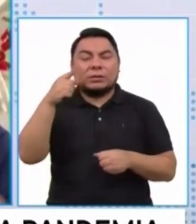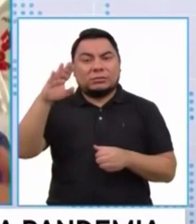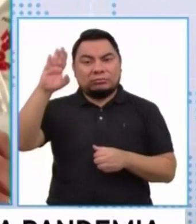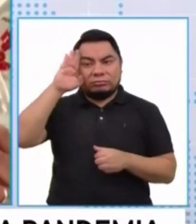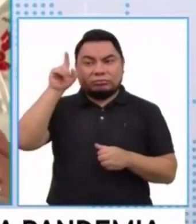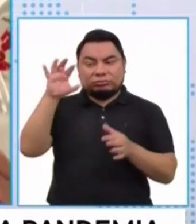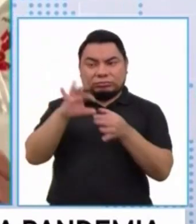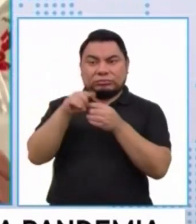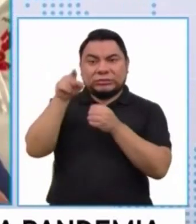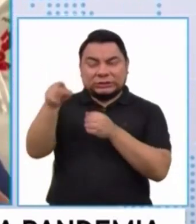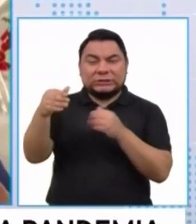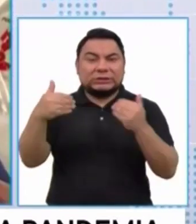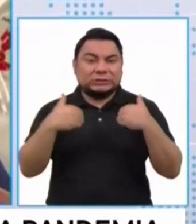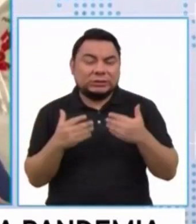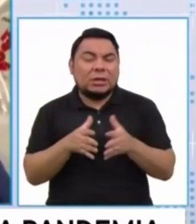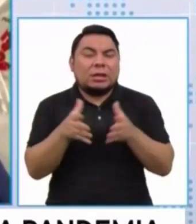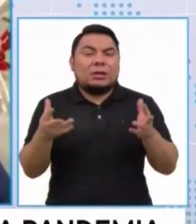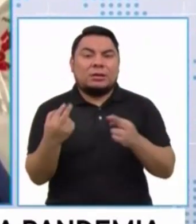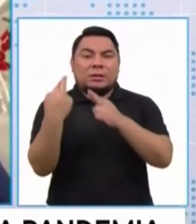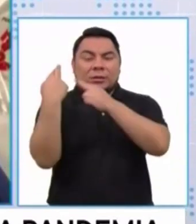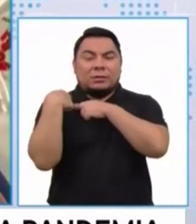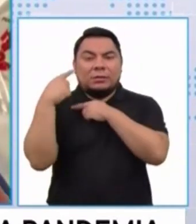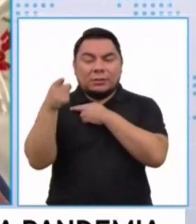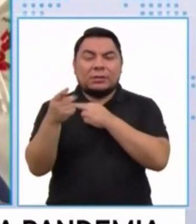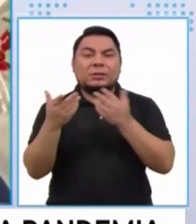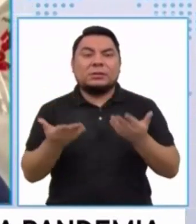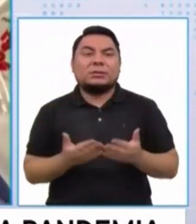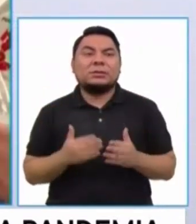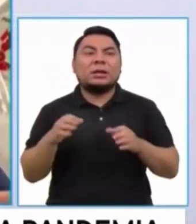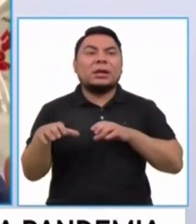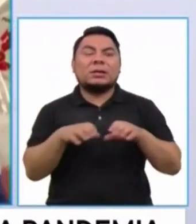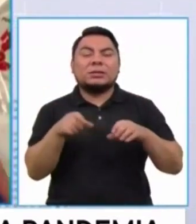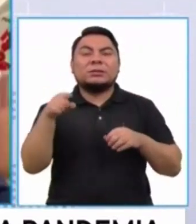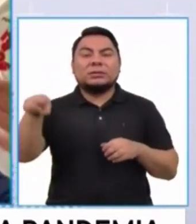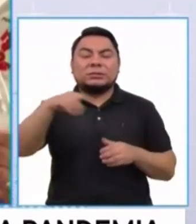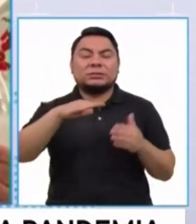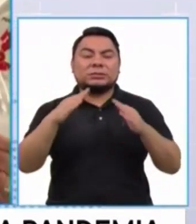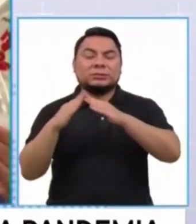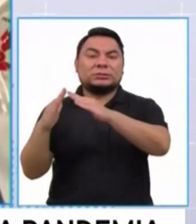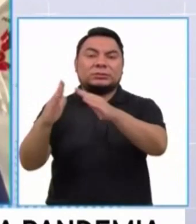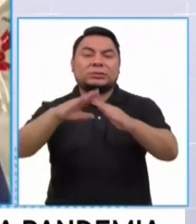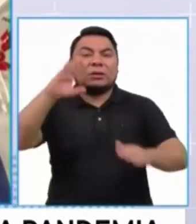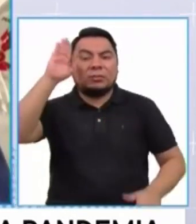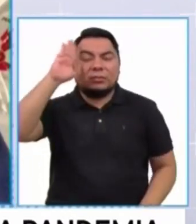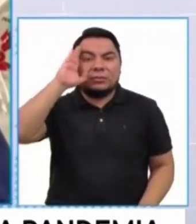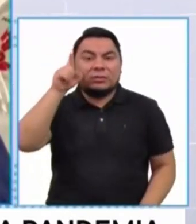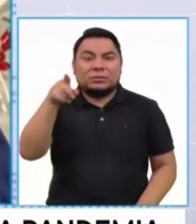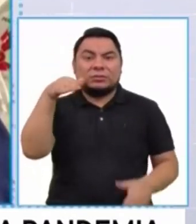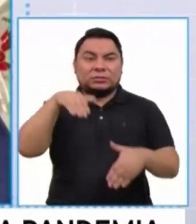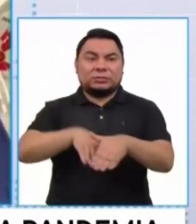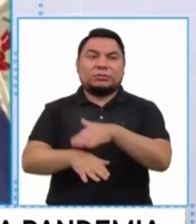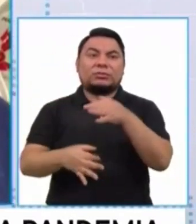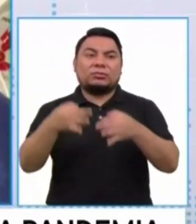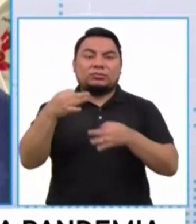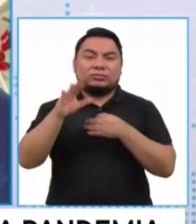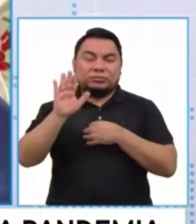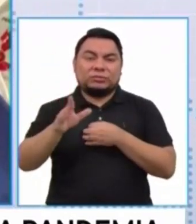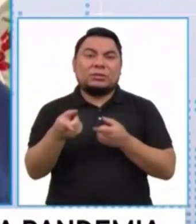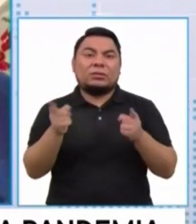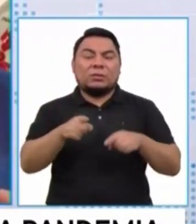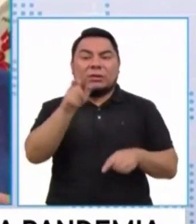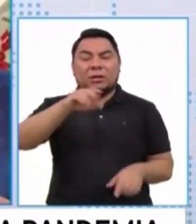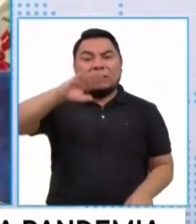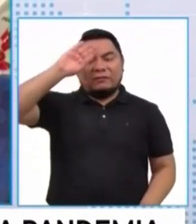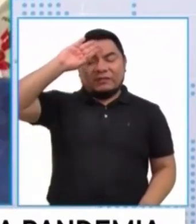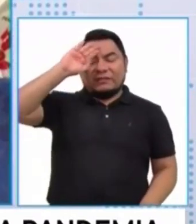que tiene esta gran responsabilidad de hacer que las comisarías, que son las postas de la justicia, porque cuando uno